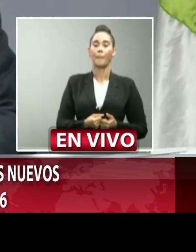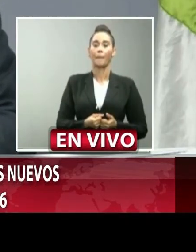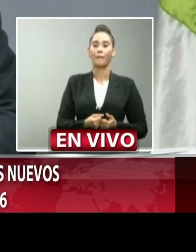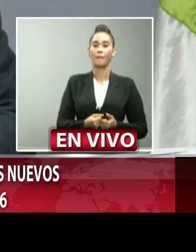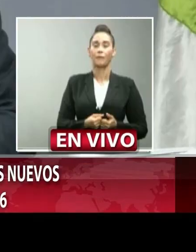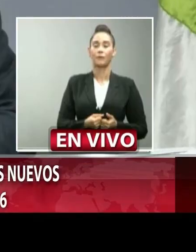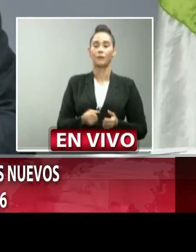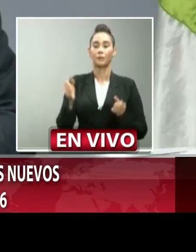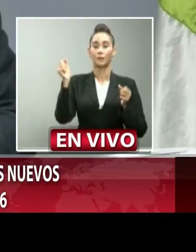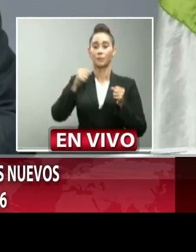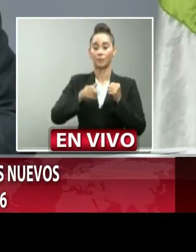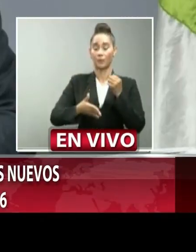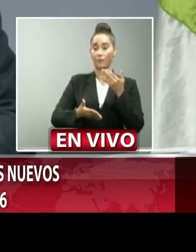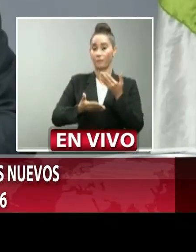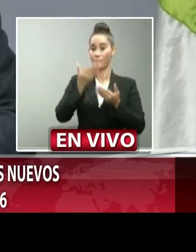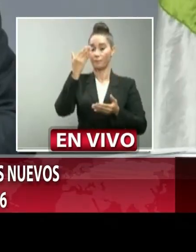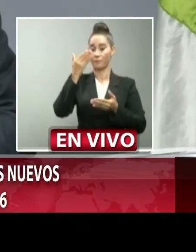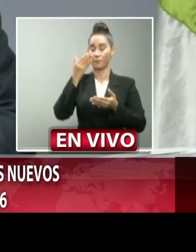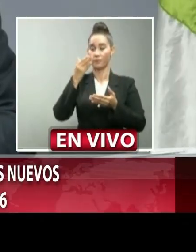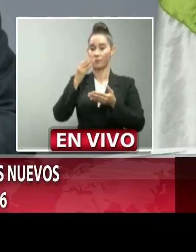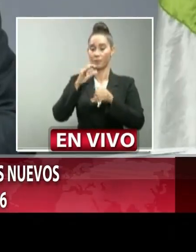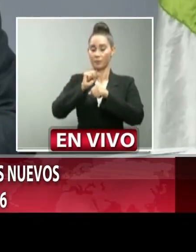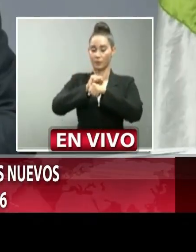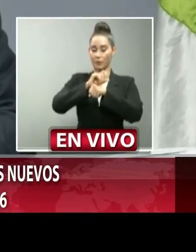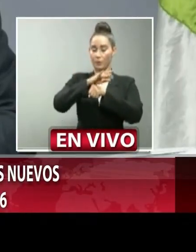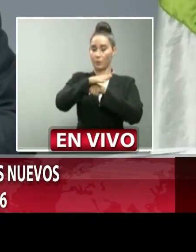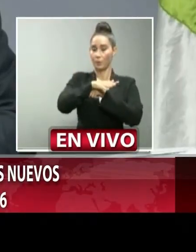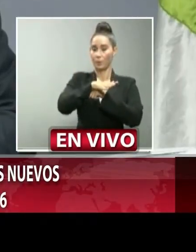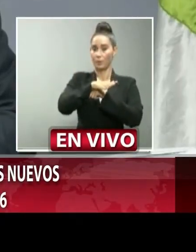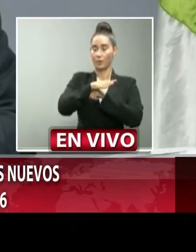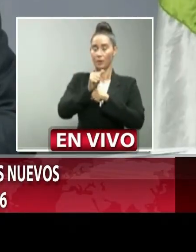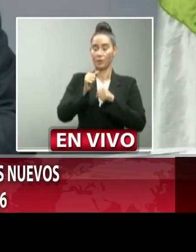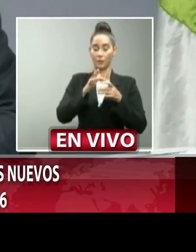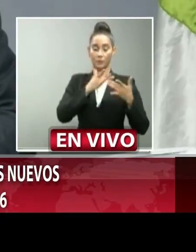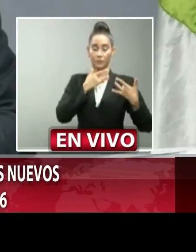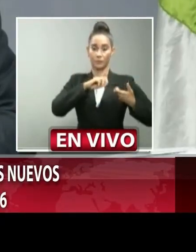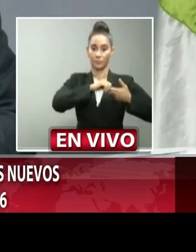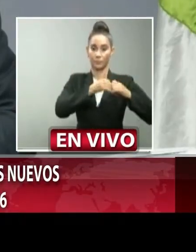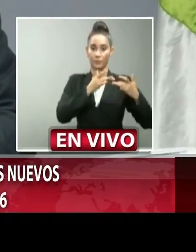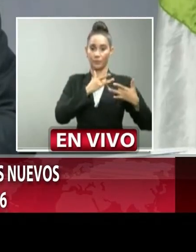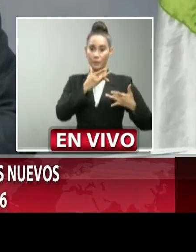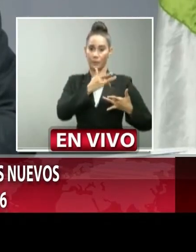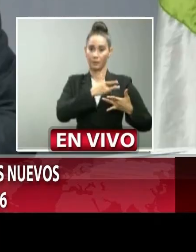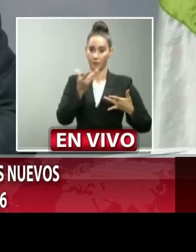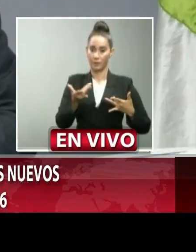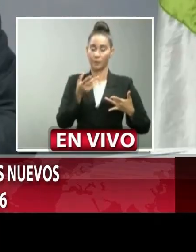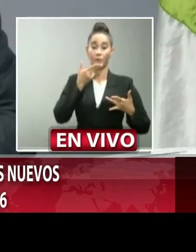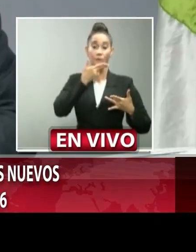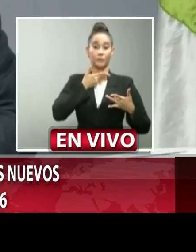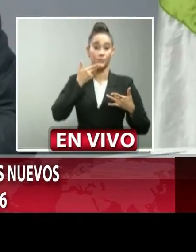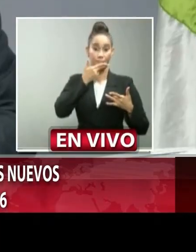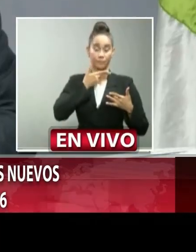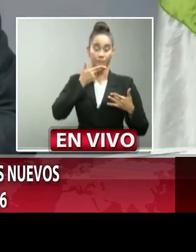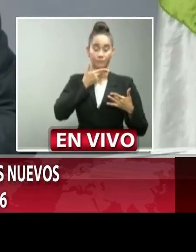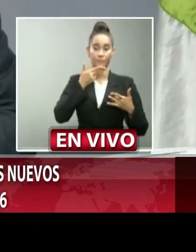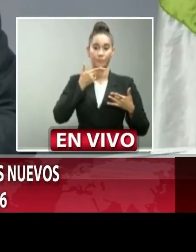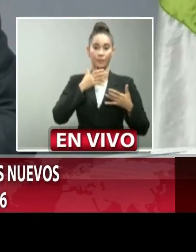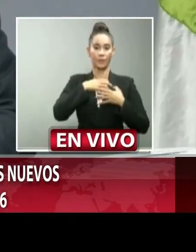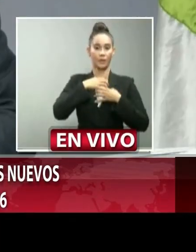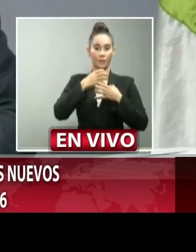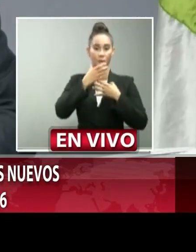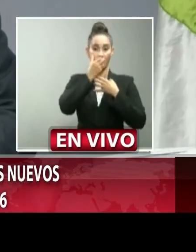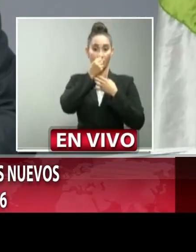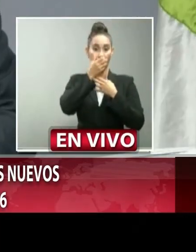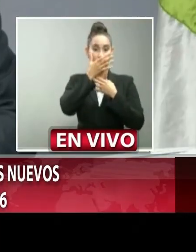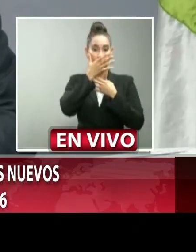impliquen comorbilidades importantes como la hipertensión arterial la diabetes el asma